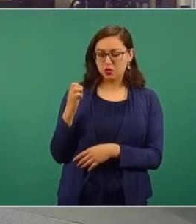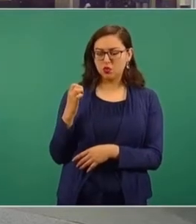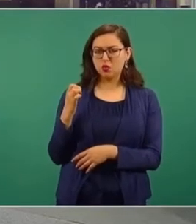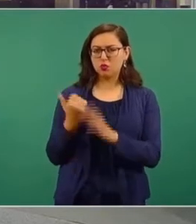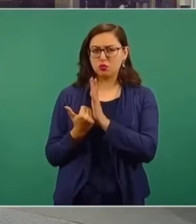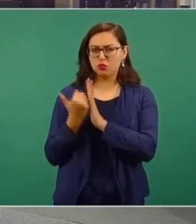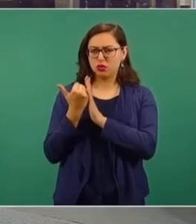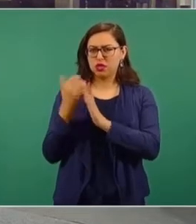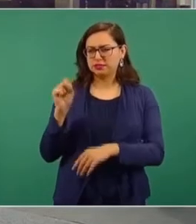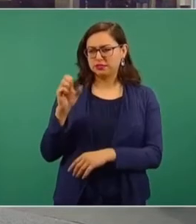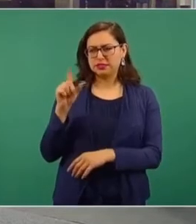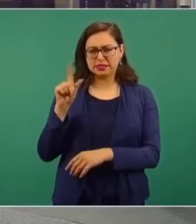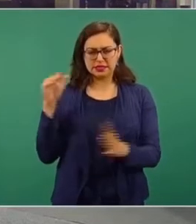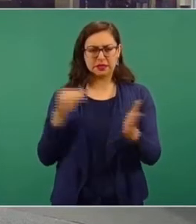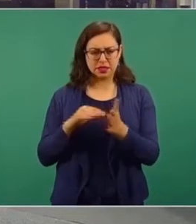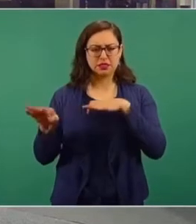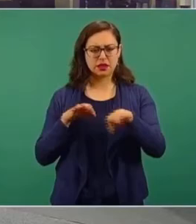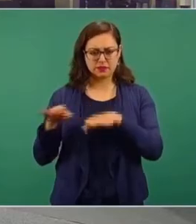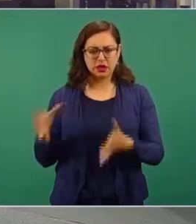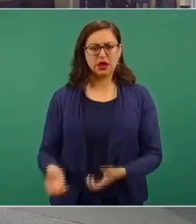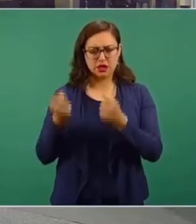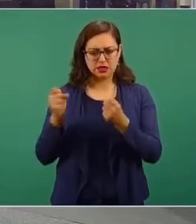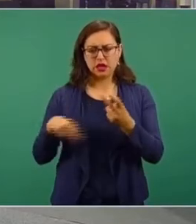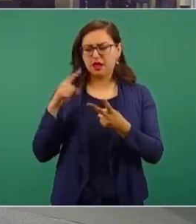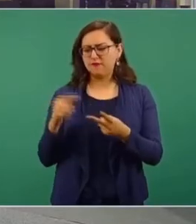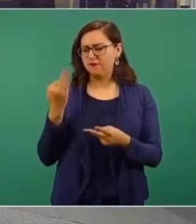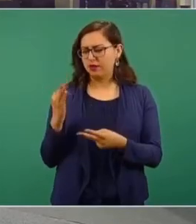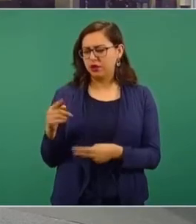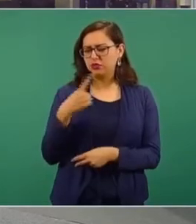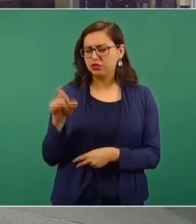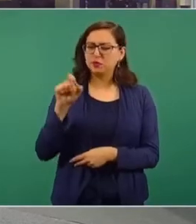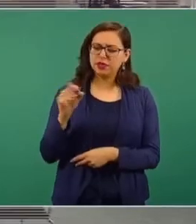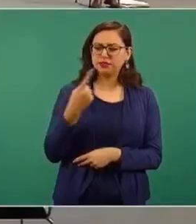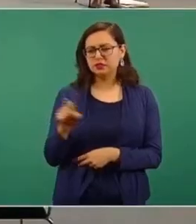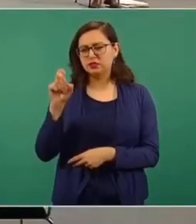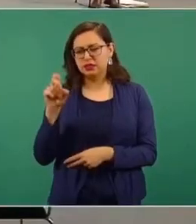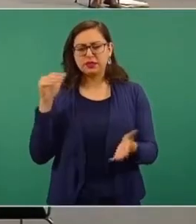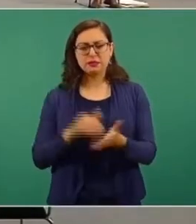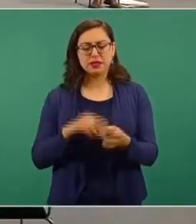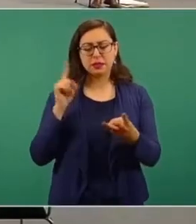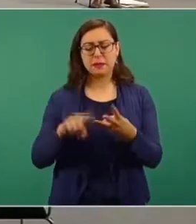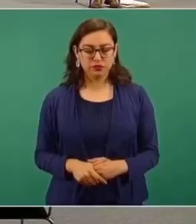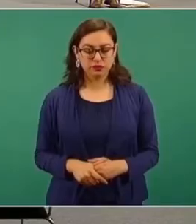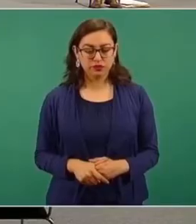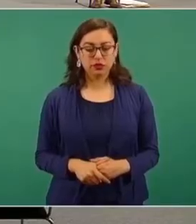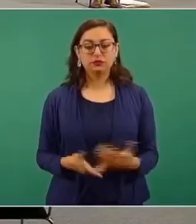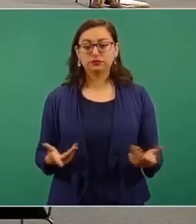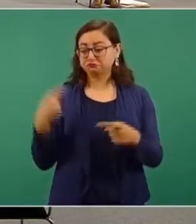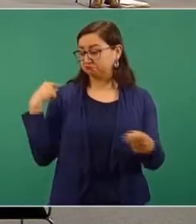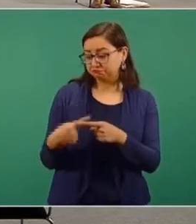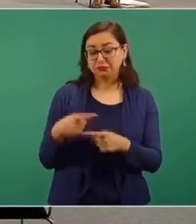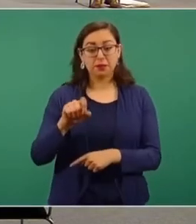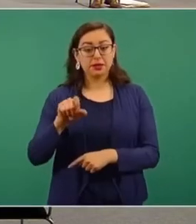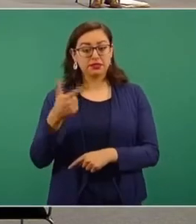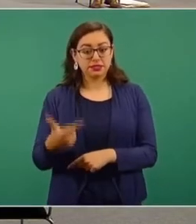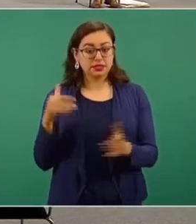60, 70 mil empleos. En febrero como 120, 130 mil. Y marzo está pintando bien, 27 mil